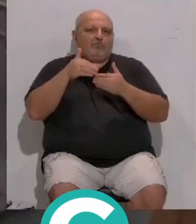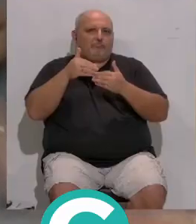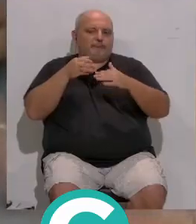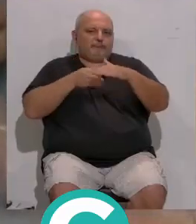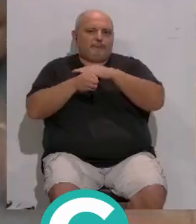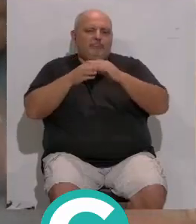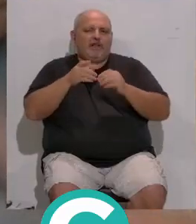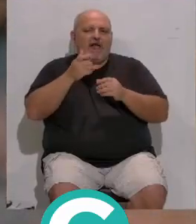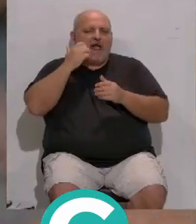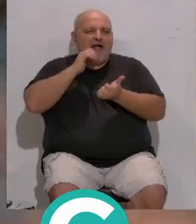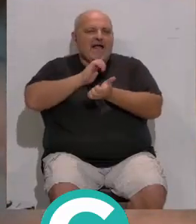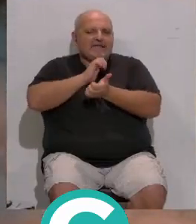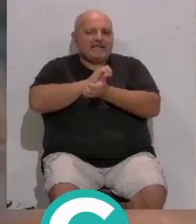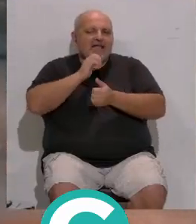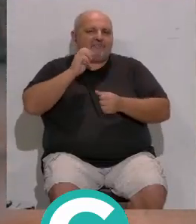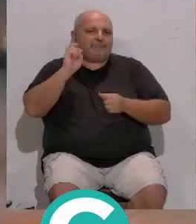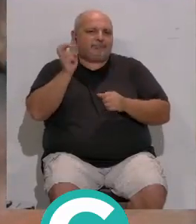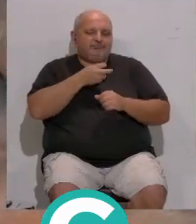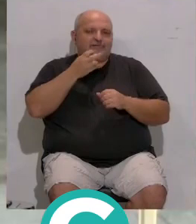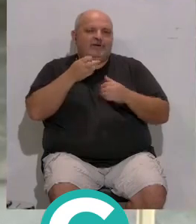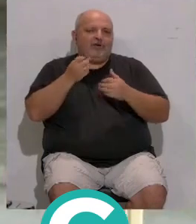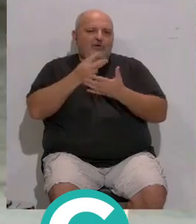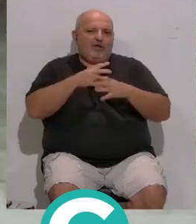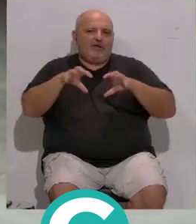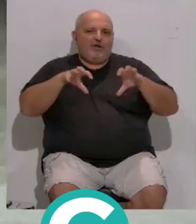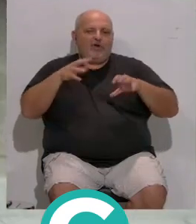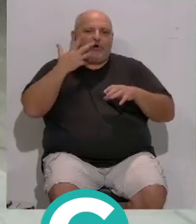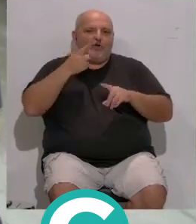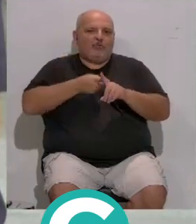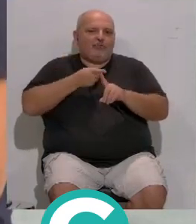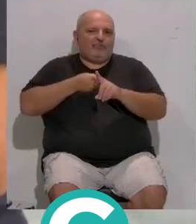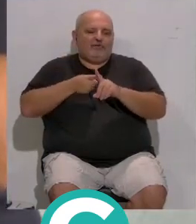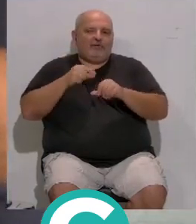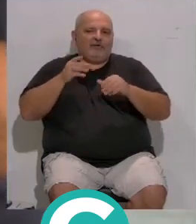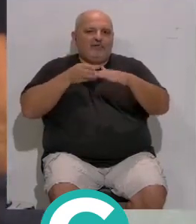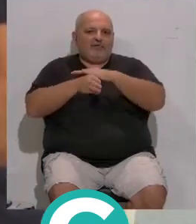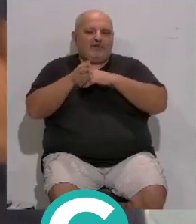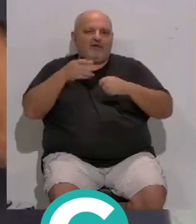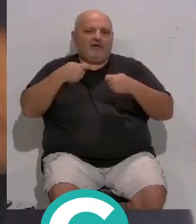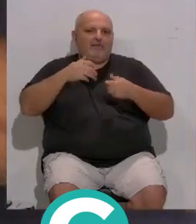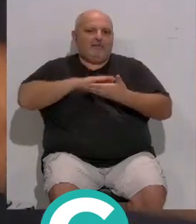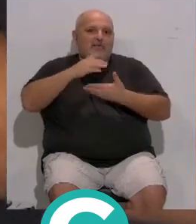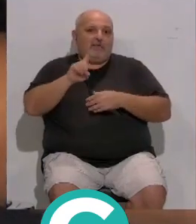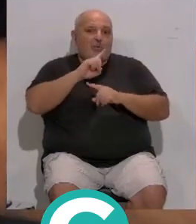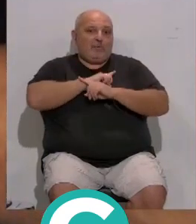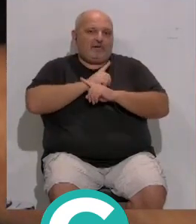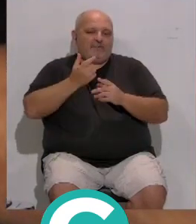Grande... ...castañas, nueces y boniatos... ...vuelven a llenar de color y diversión... ...a la entrada del mes de los difuntos.